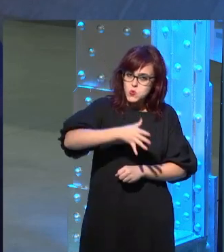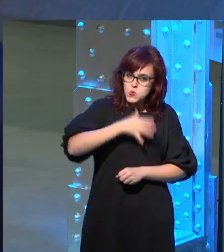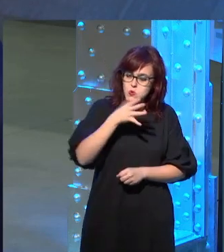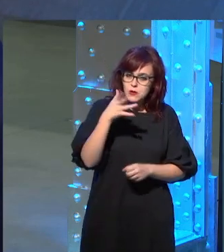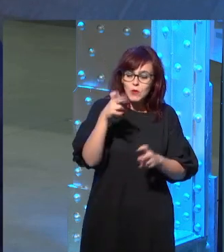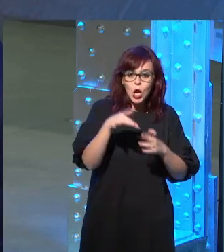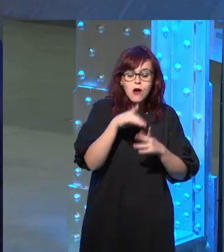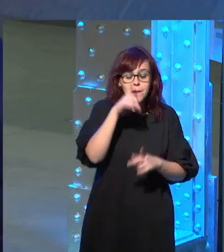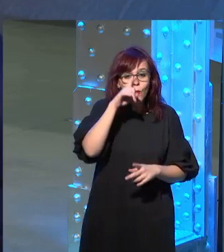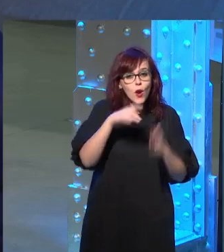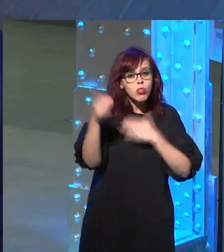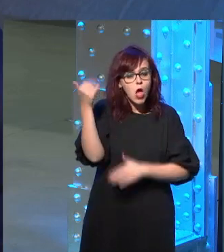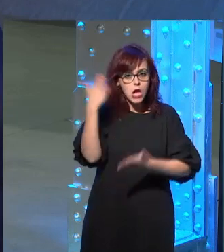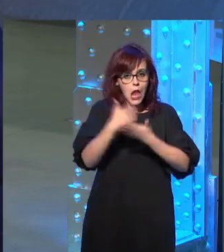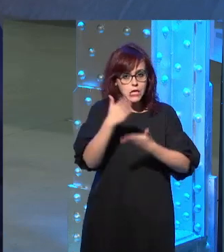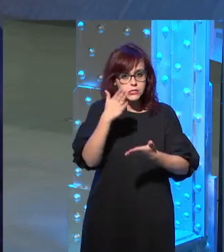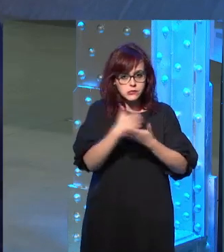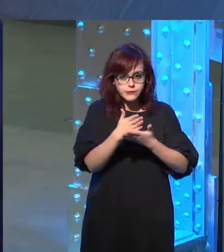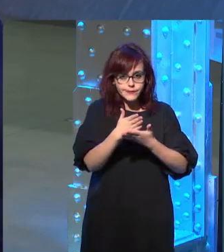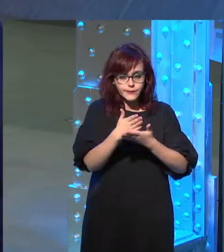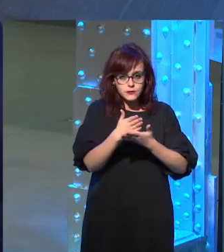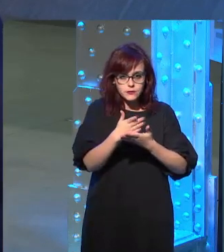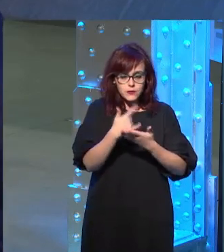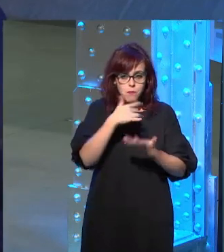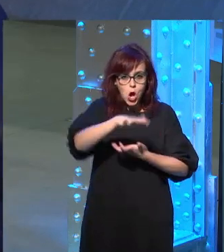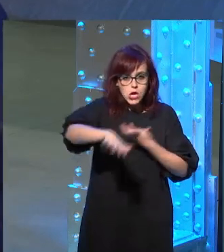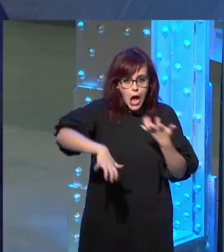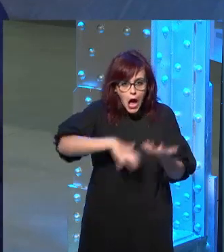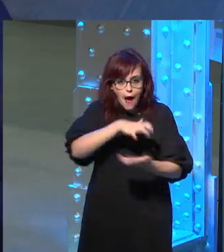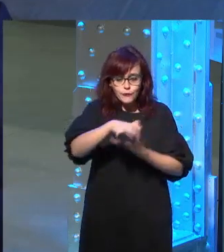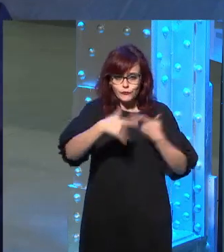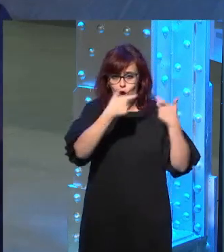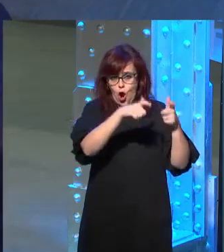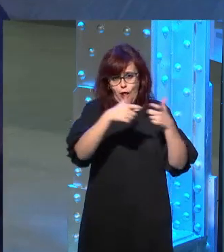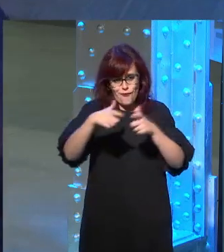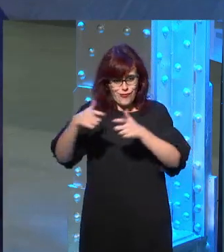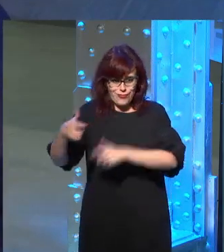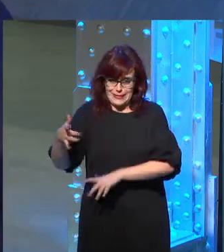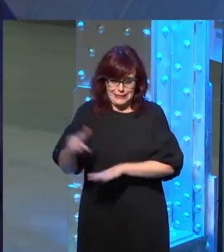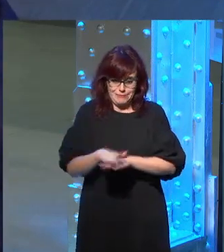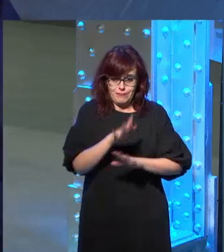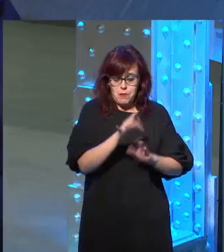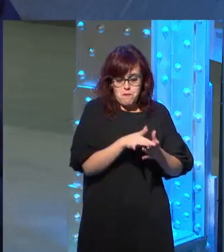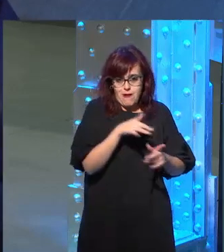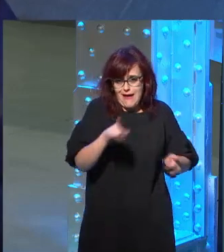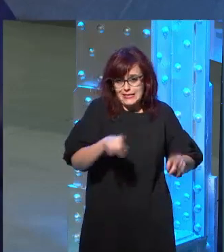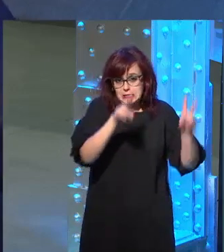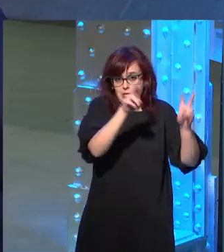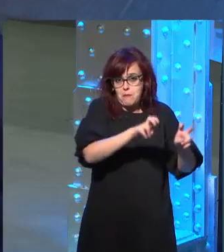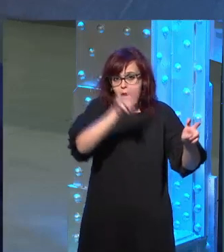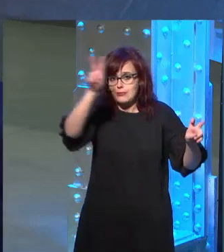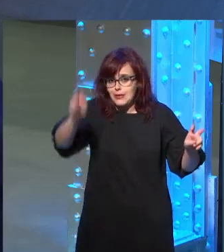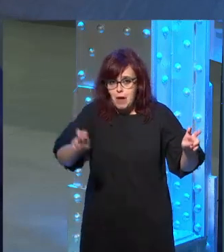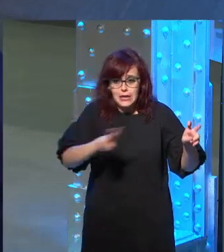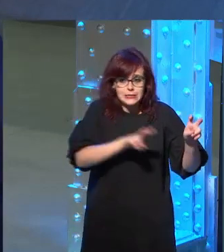recuerdo de esas clases era un recuerdo de algo un poco caótico desordenado en el que saltábamos sobre temas a veces